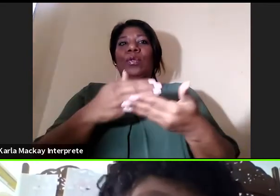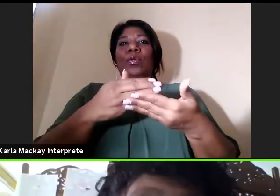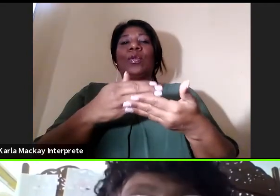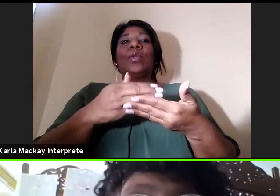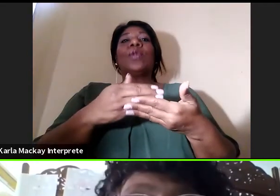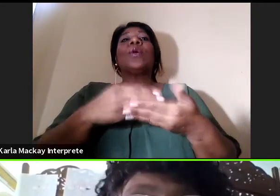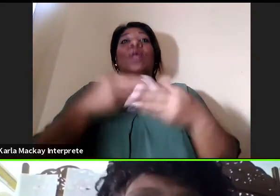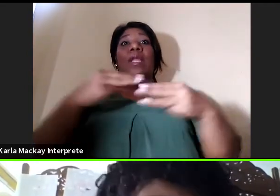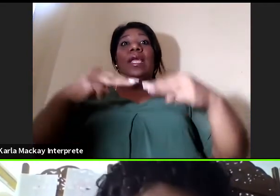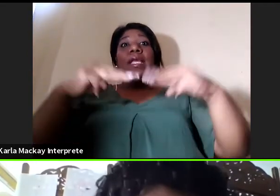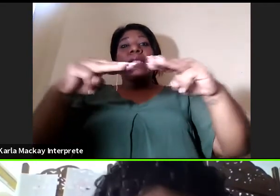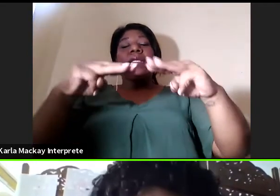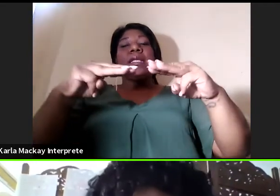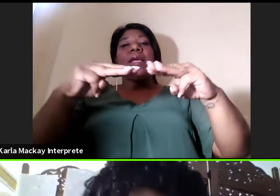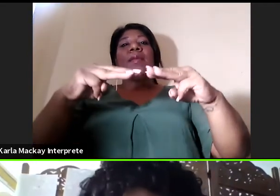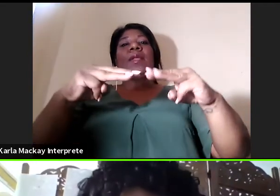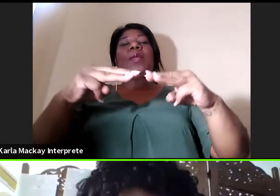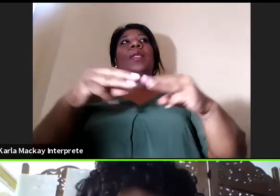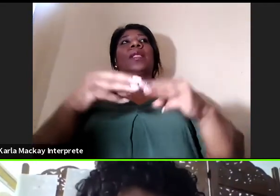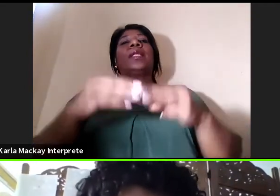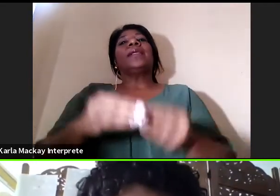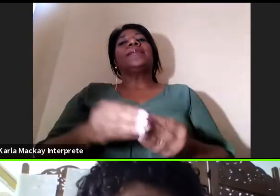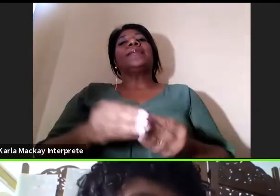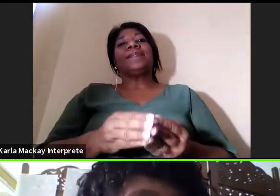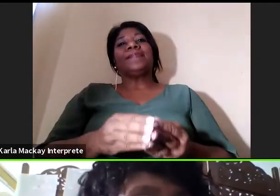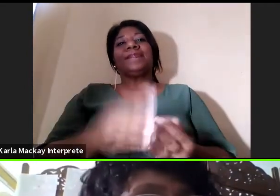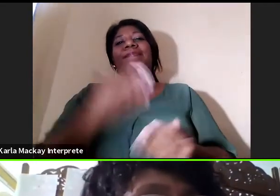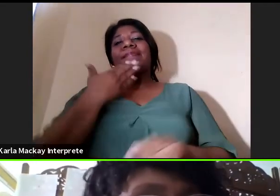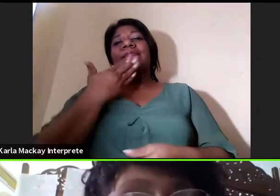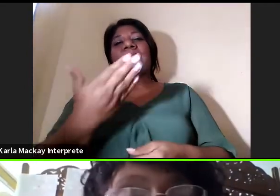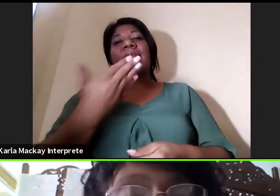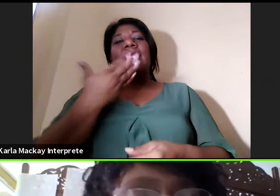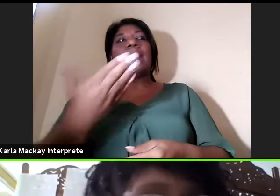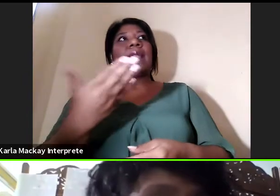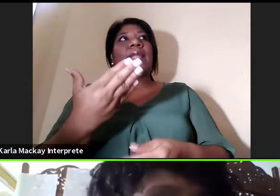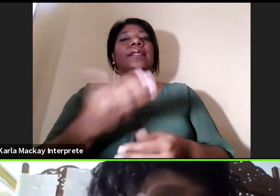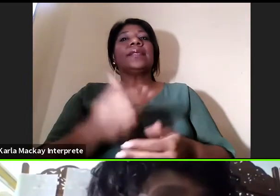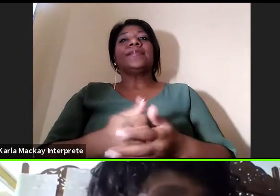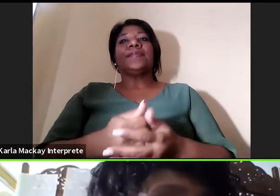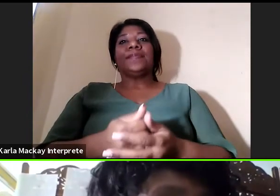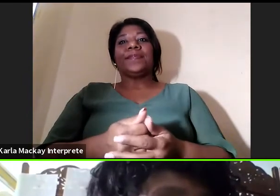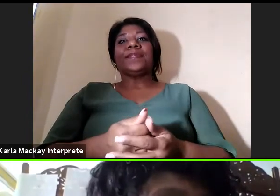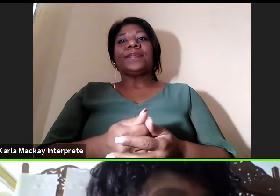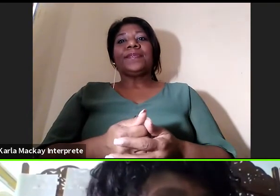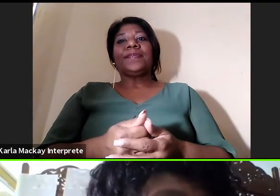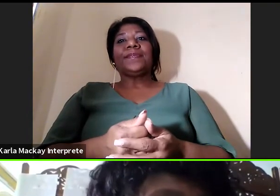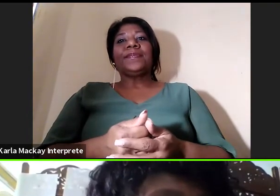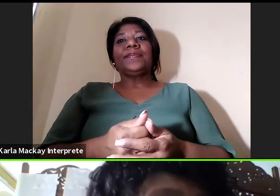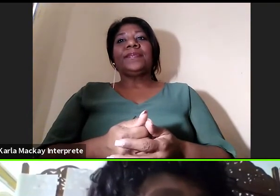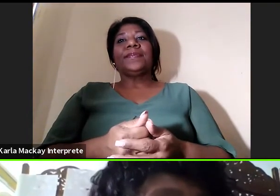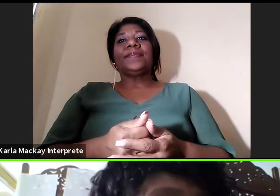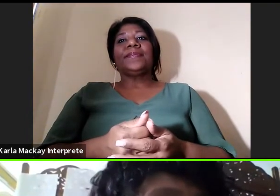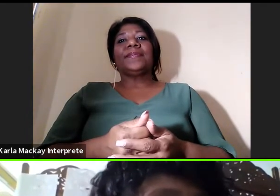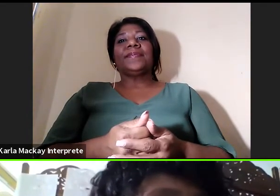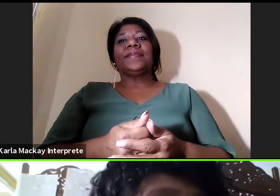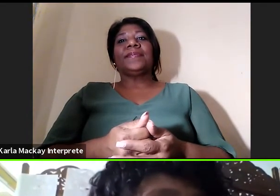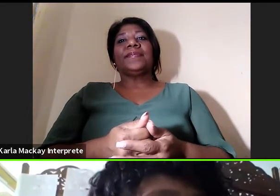por eso contamos con esta especialista, quien nos acompañará durante toda la tarde de hoy.